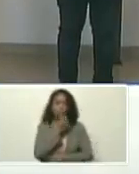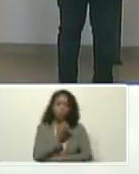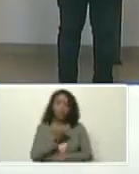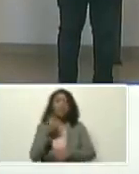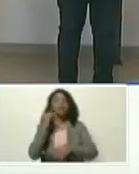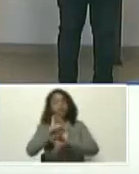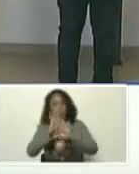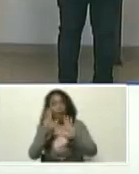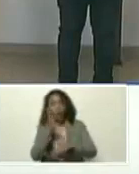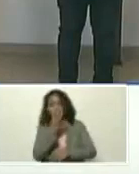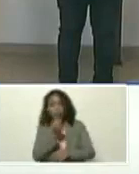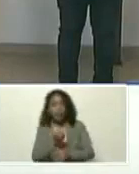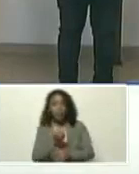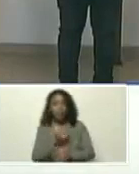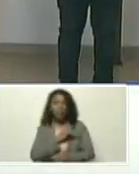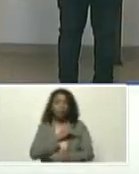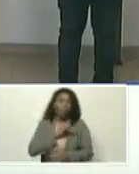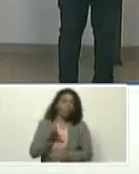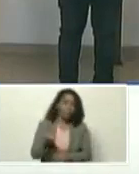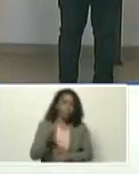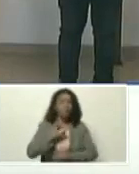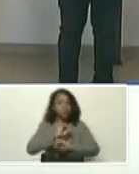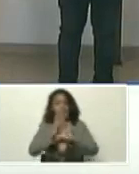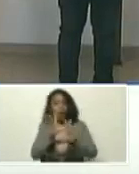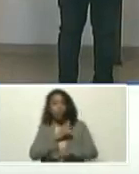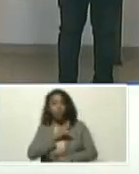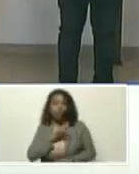claro que tristeza, dolor, claro que dolor,